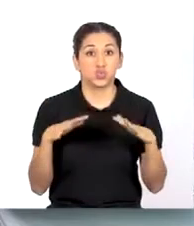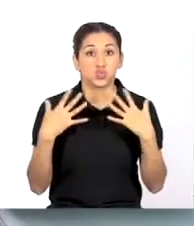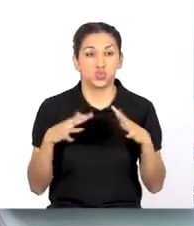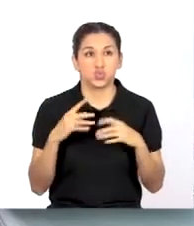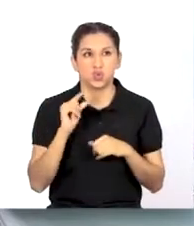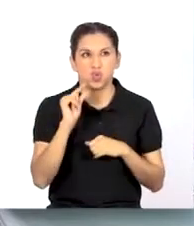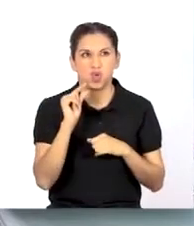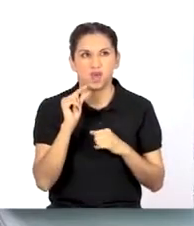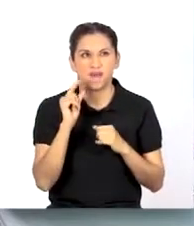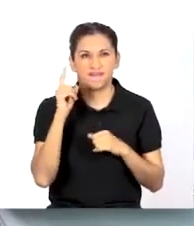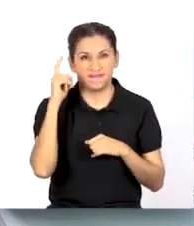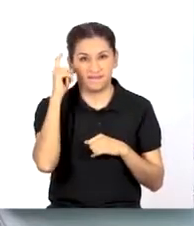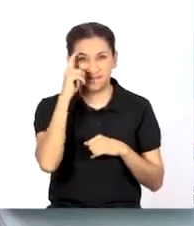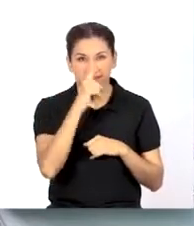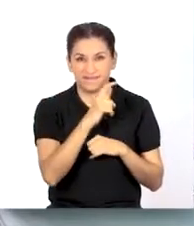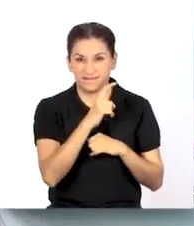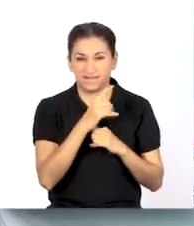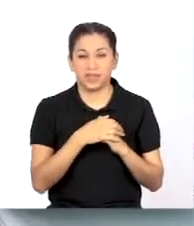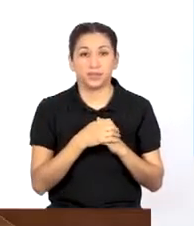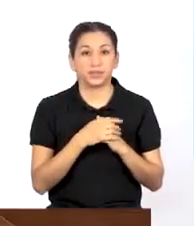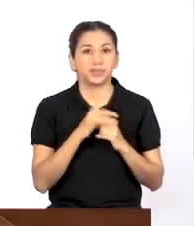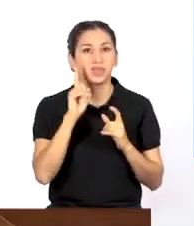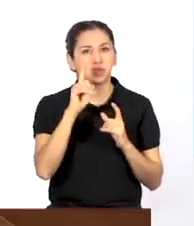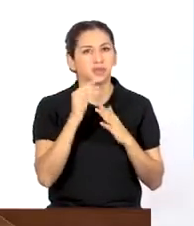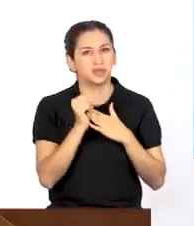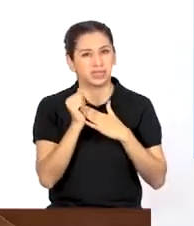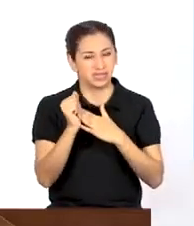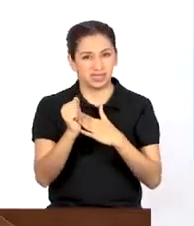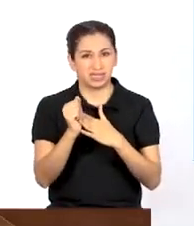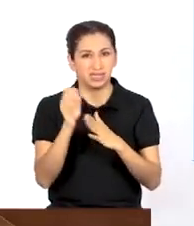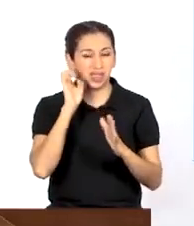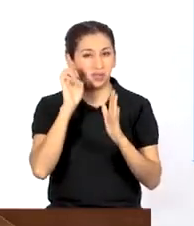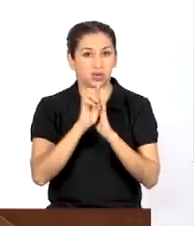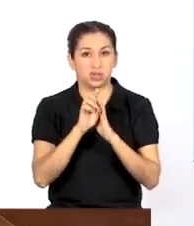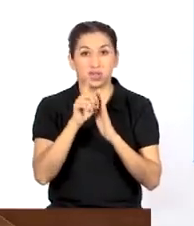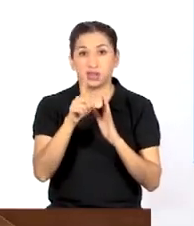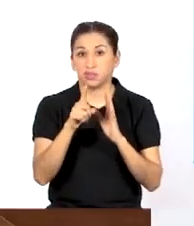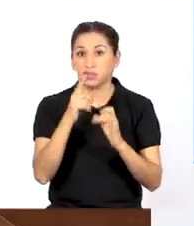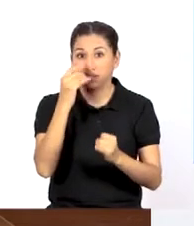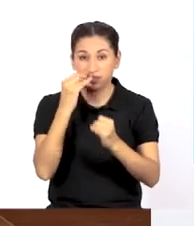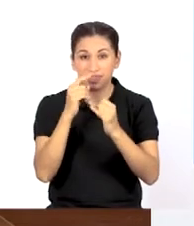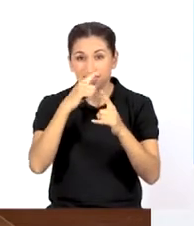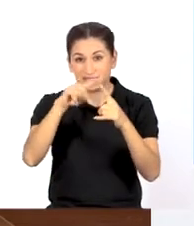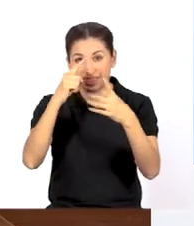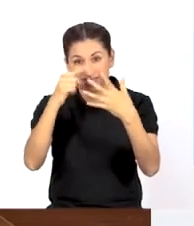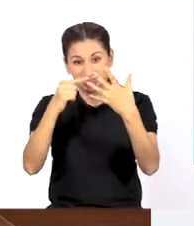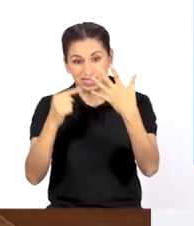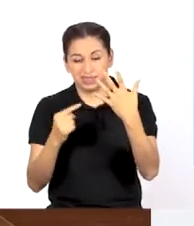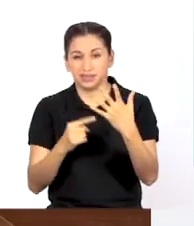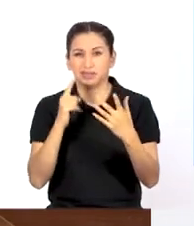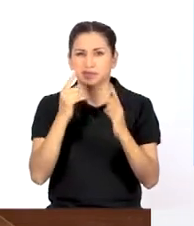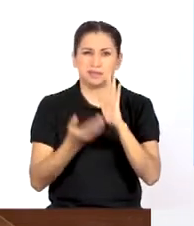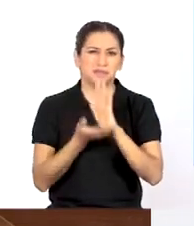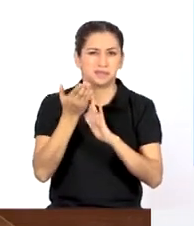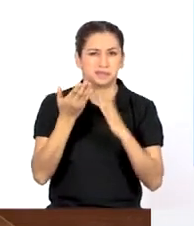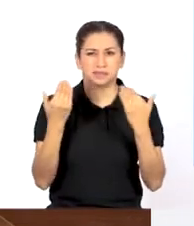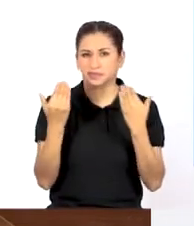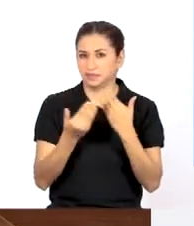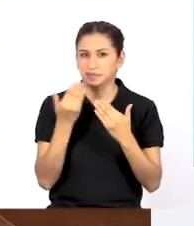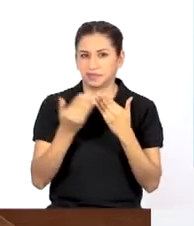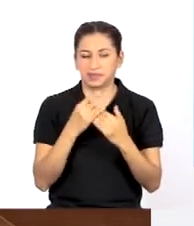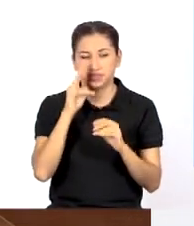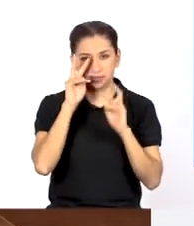¡Uy! Esto suena un poco complejo. Si nos guiamos por completar los siguientes puntos, se vuelve un proceso más